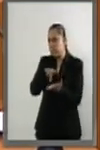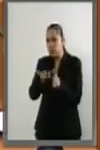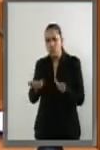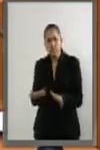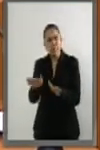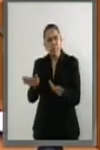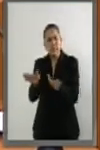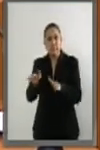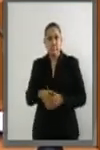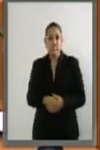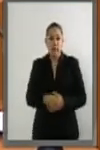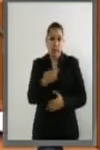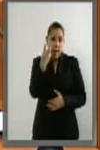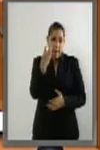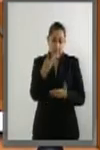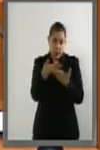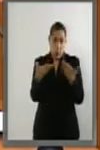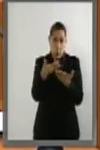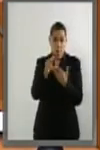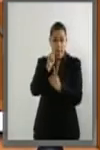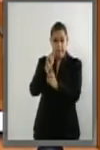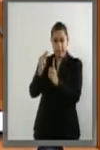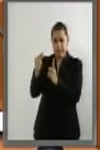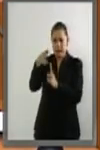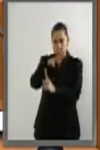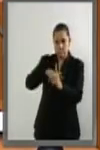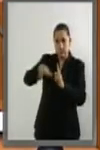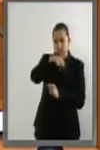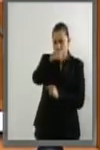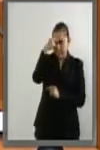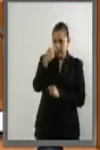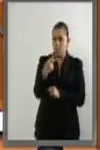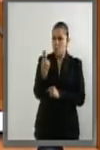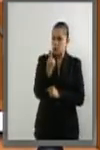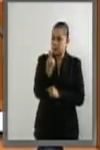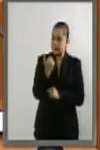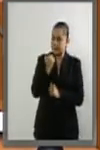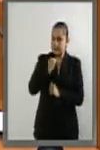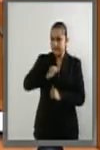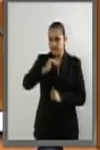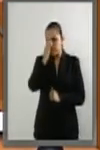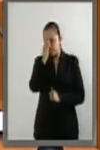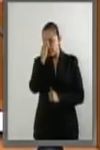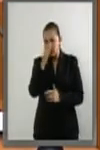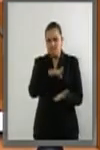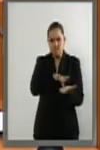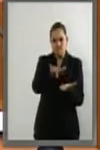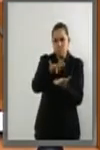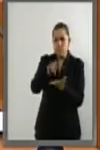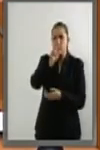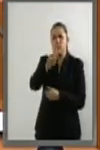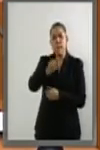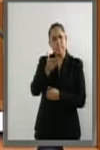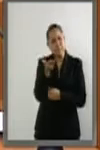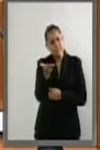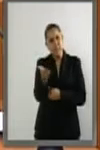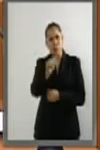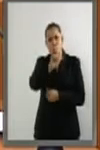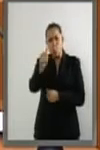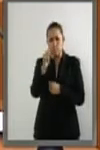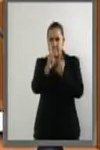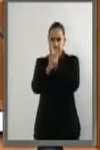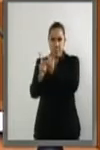actuar con liderazgo e instar a los demás países latinoamericanos y de otras partes del mundo